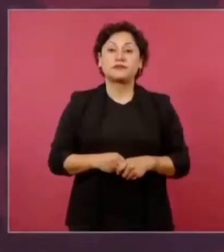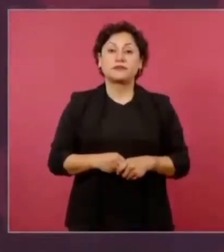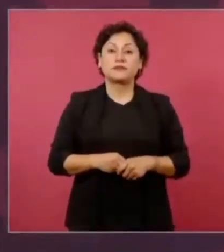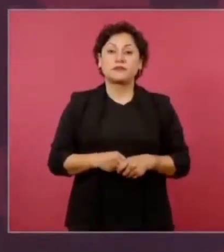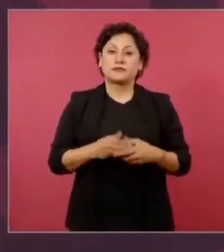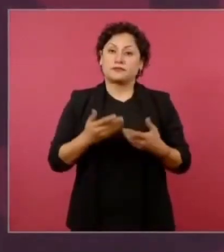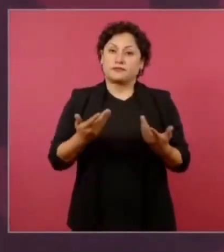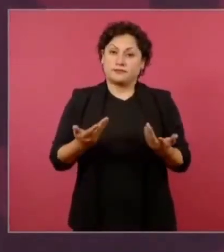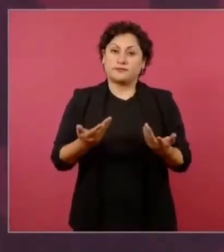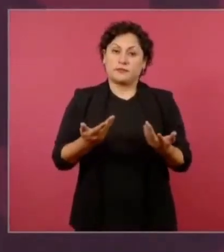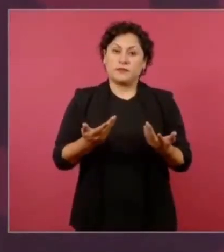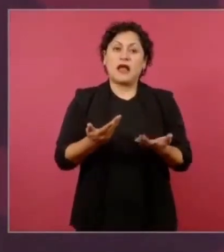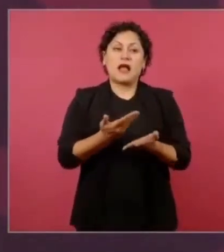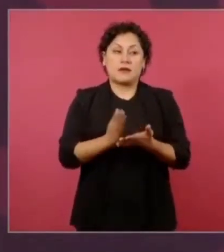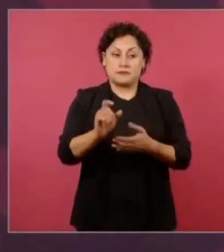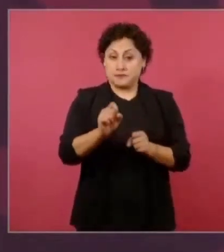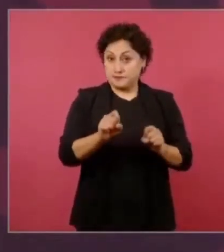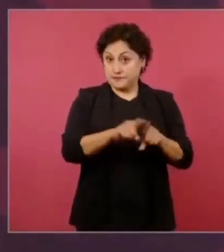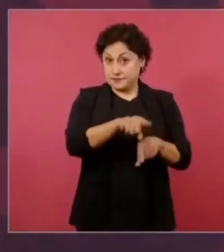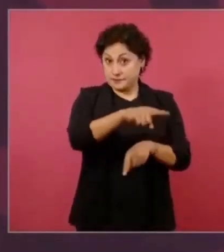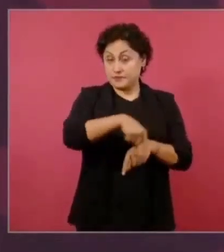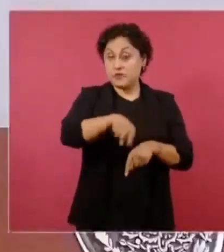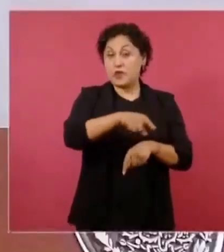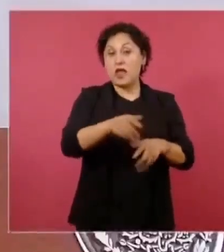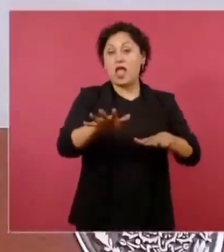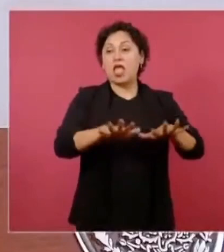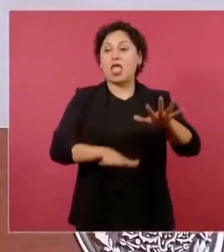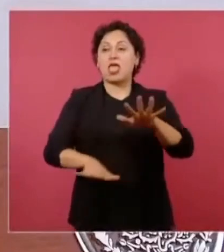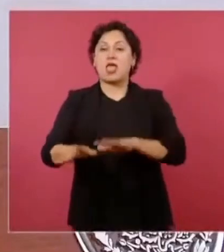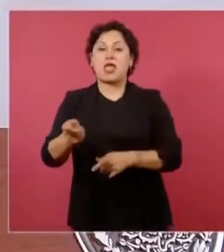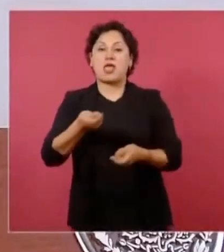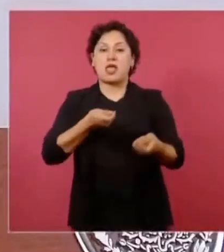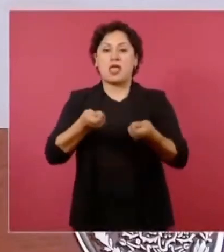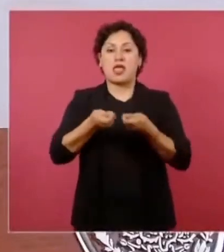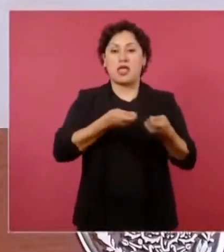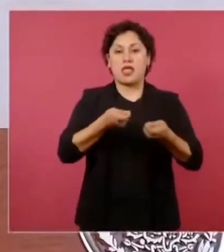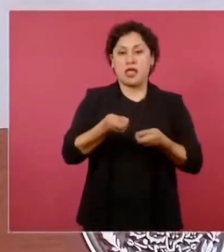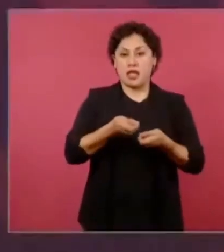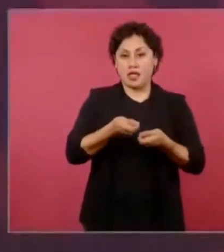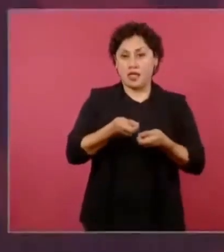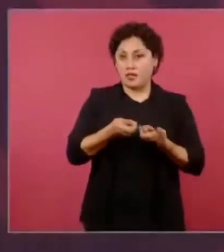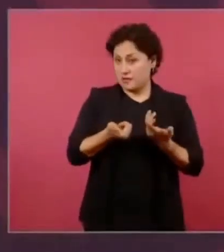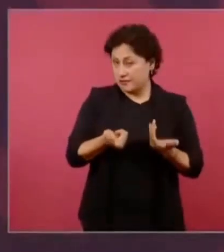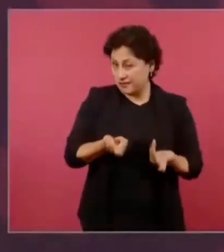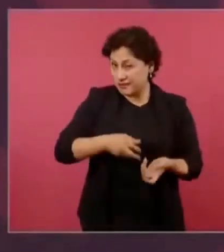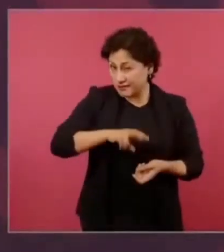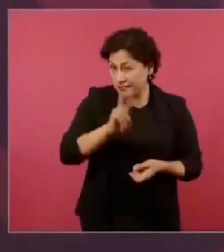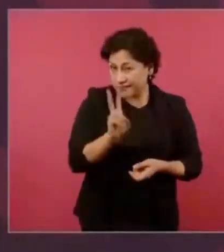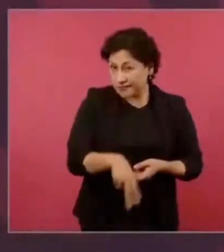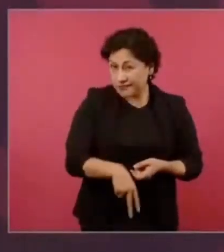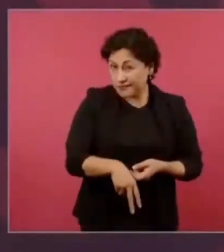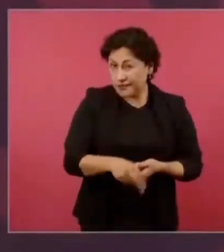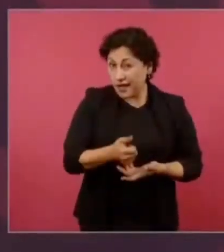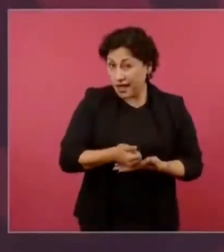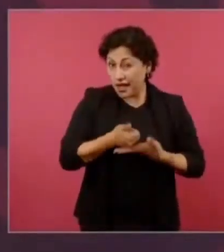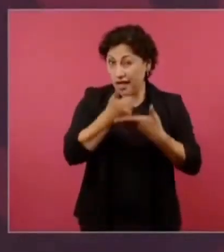manipulación, ¿qué tanto